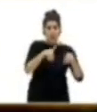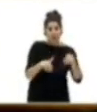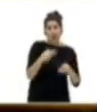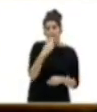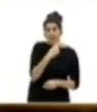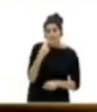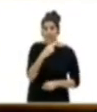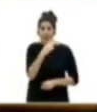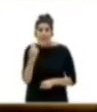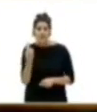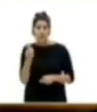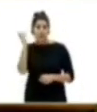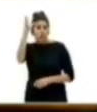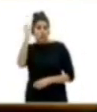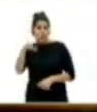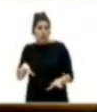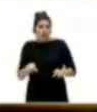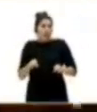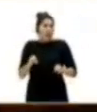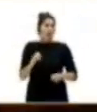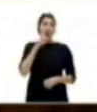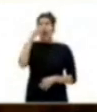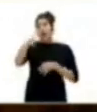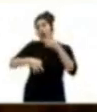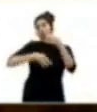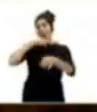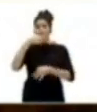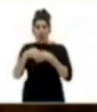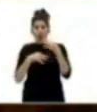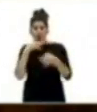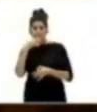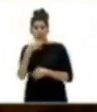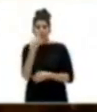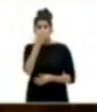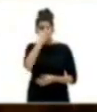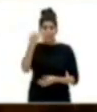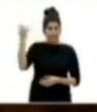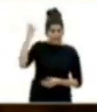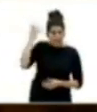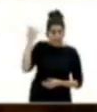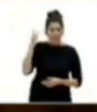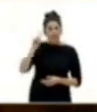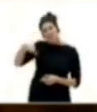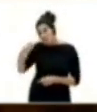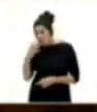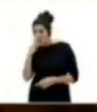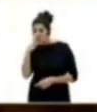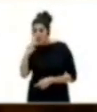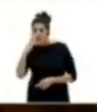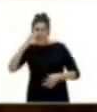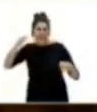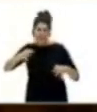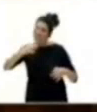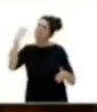investidura lleno de literatura e hipocresía, y después, cuatro años de dura realidad.